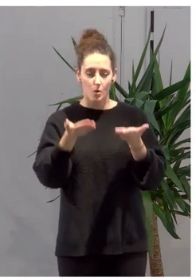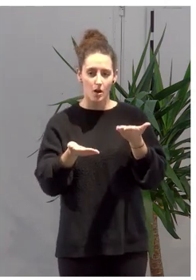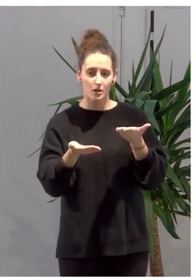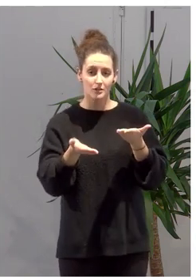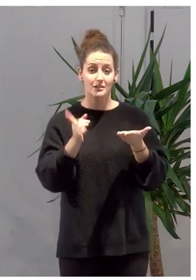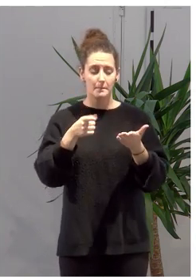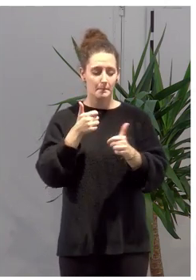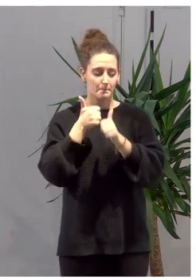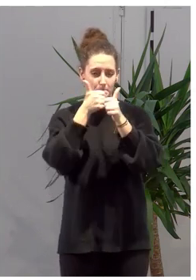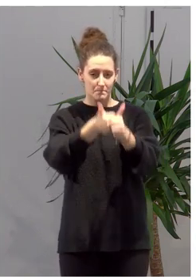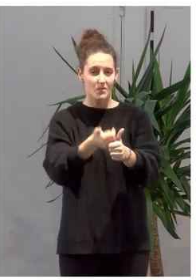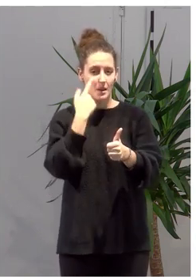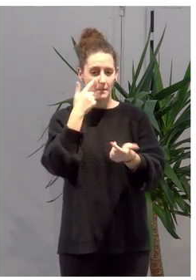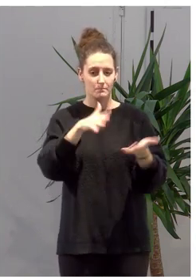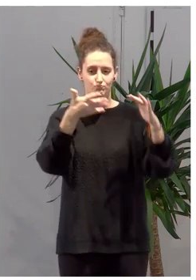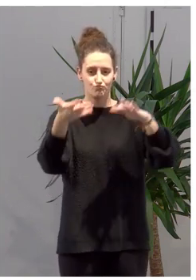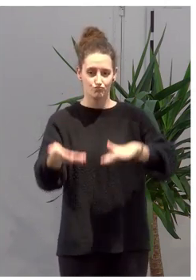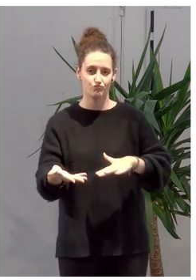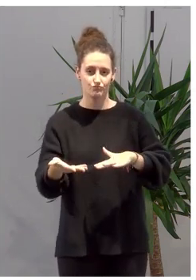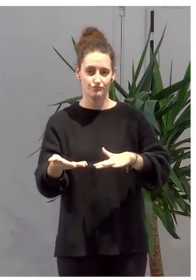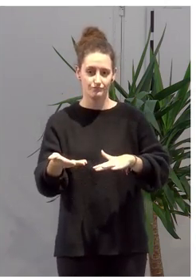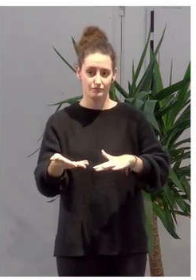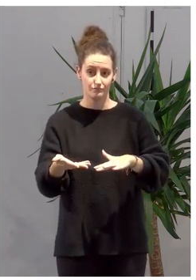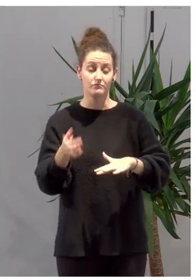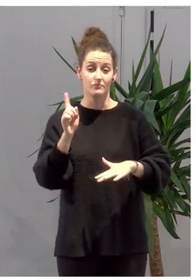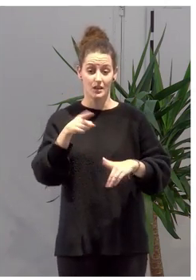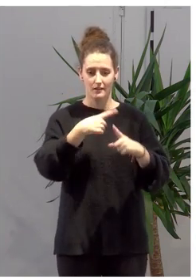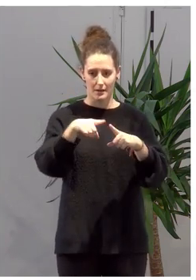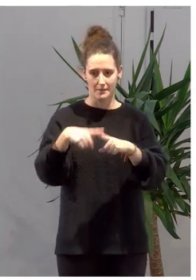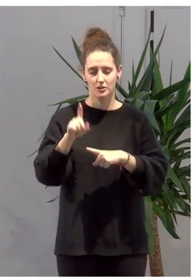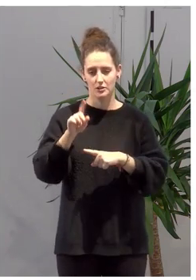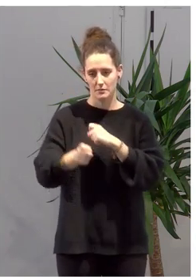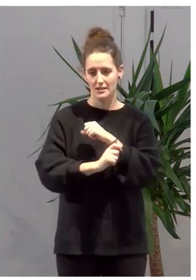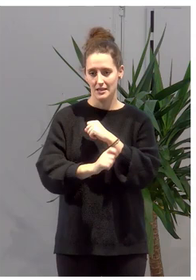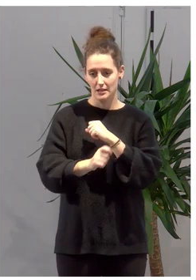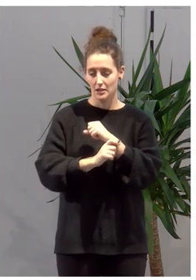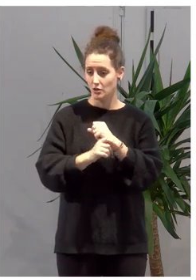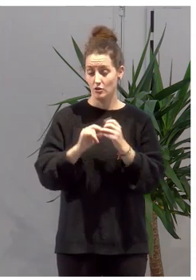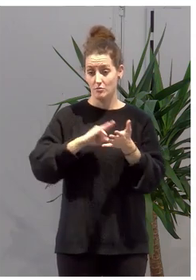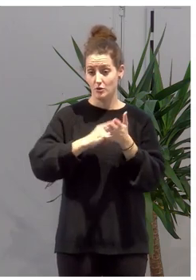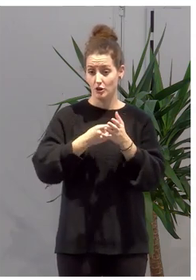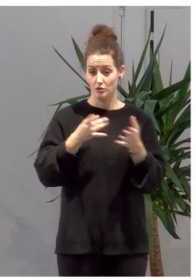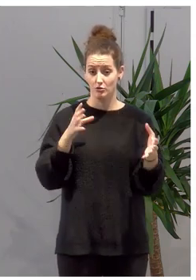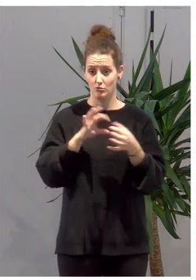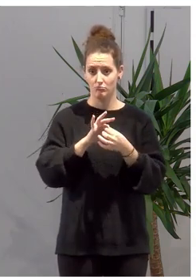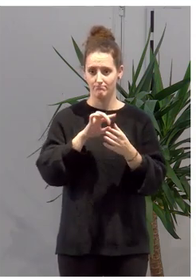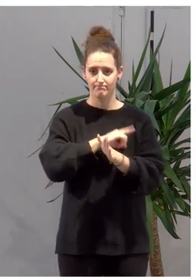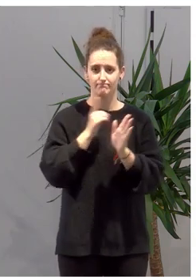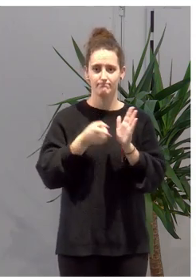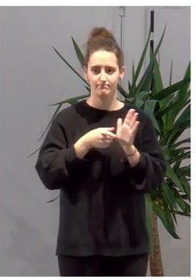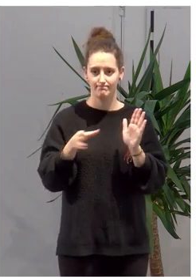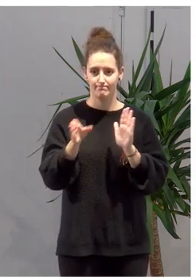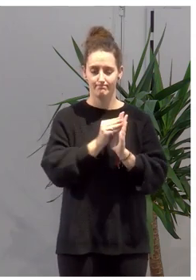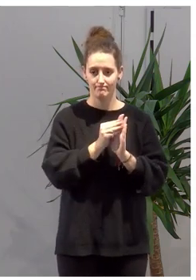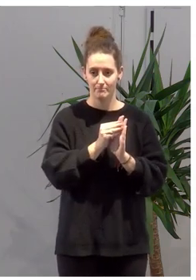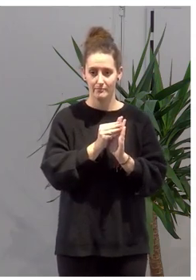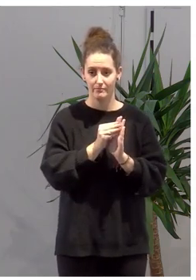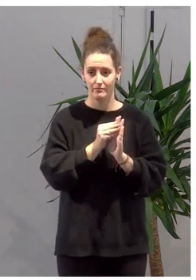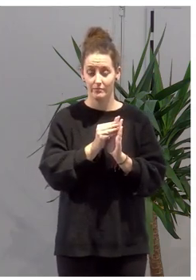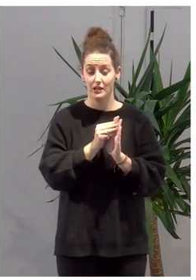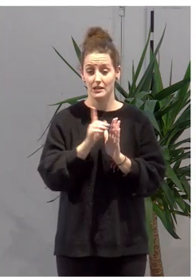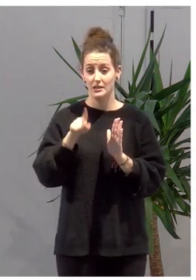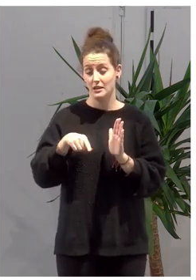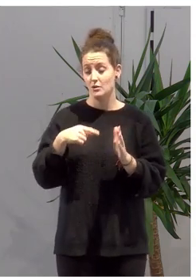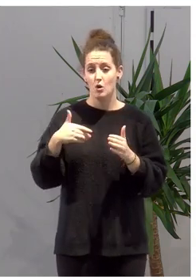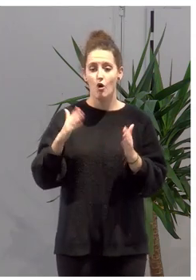supervisar su implementación como elementos también estratégicos de todo el proyecto y que estarán presentes en las